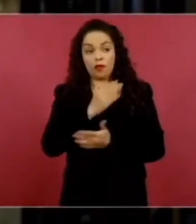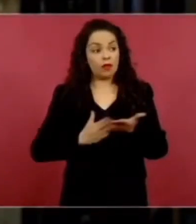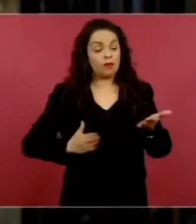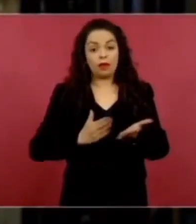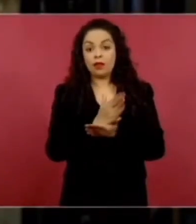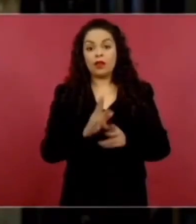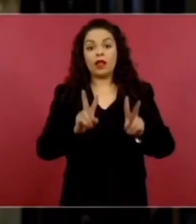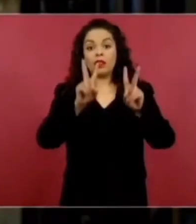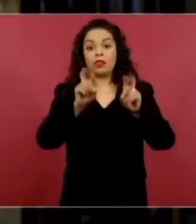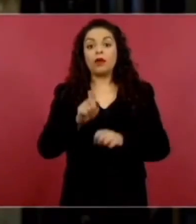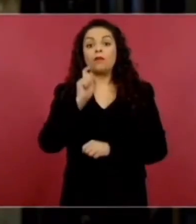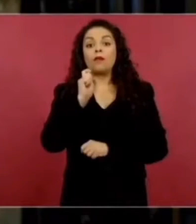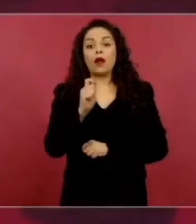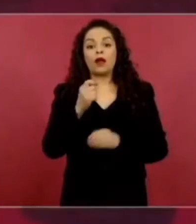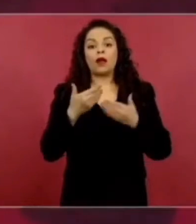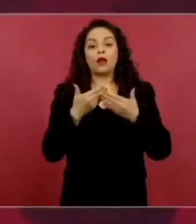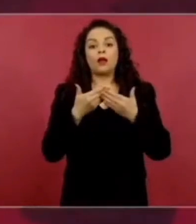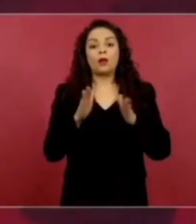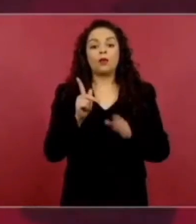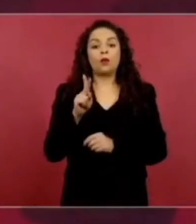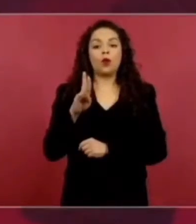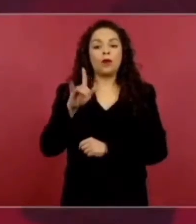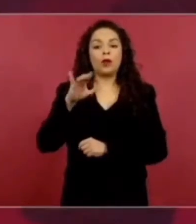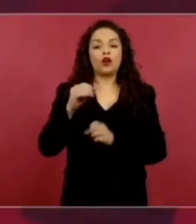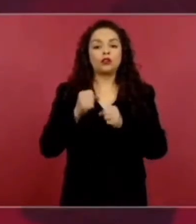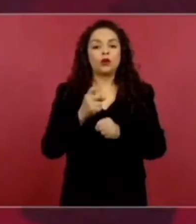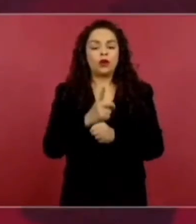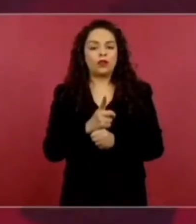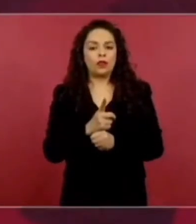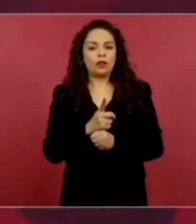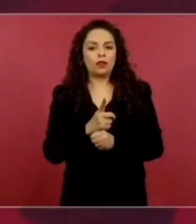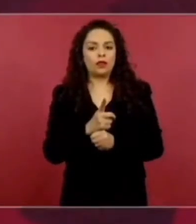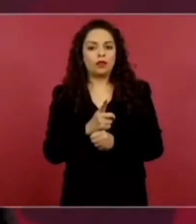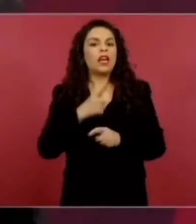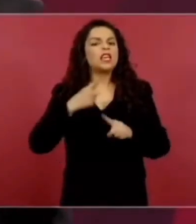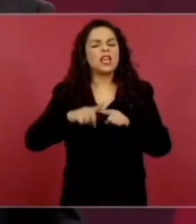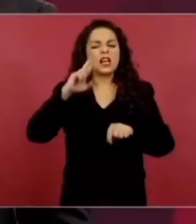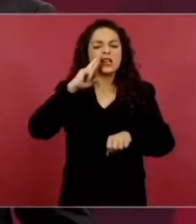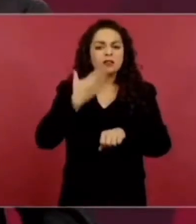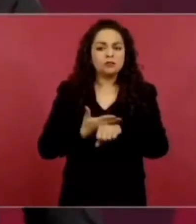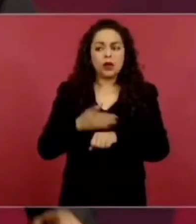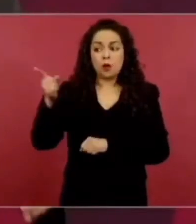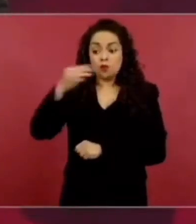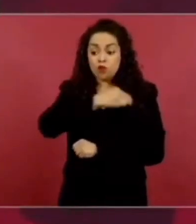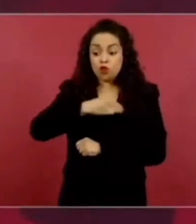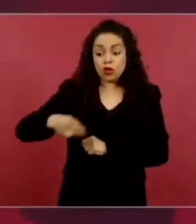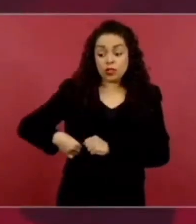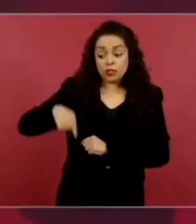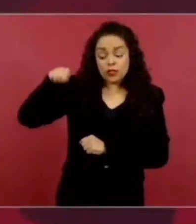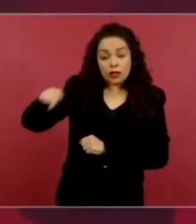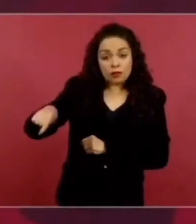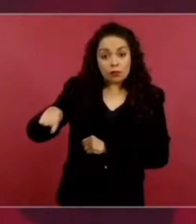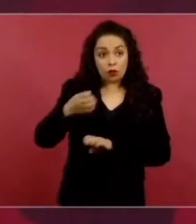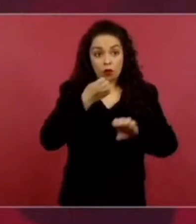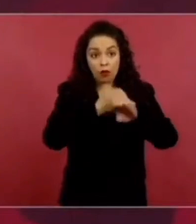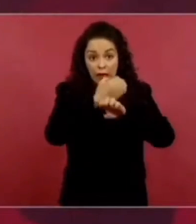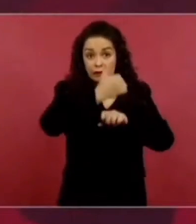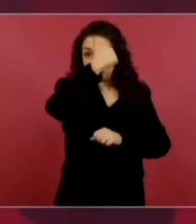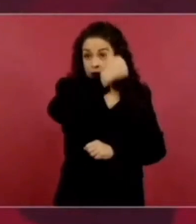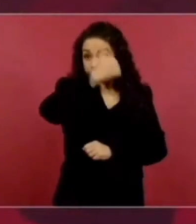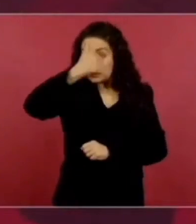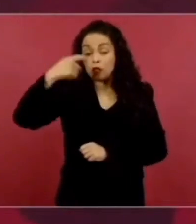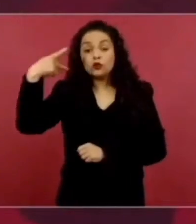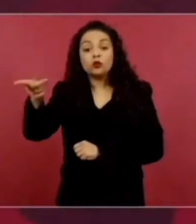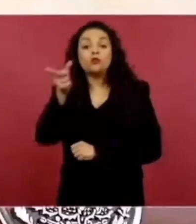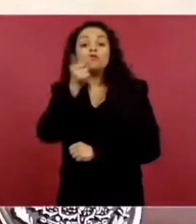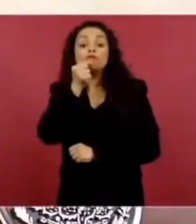entonces eran las policías municipales, las policías estatales y 20 mil elementos de la Policía